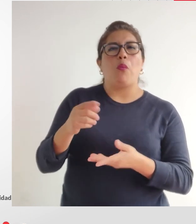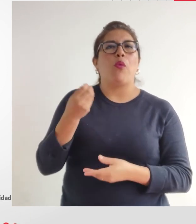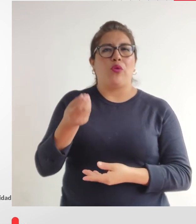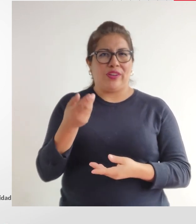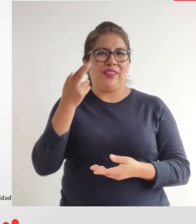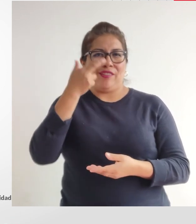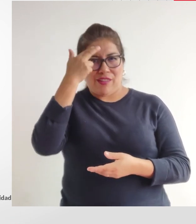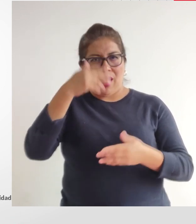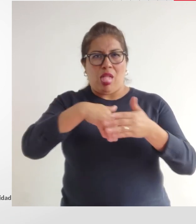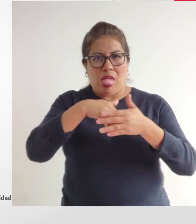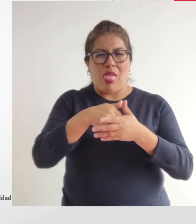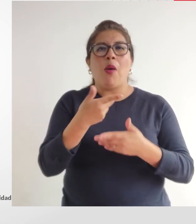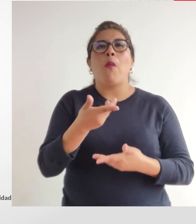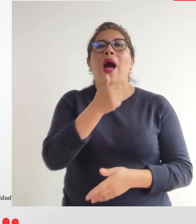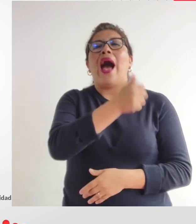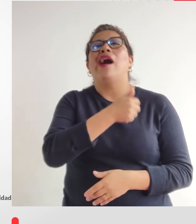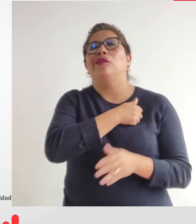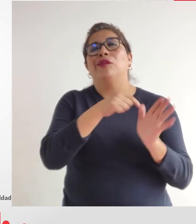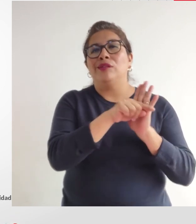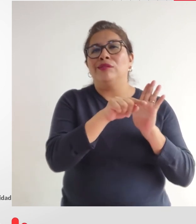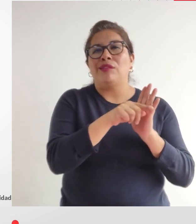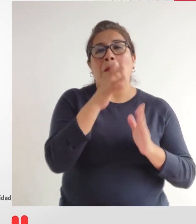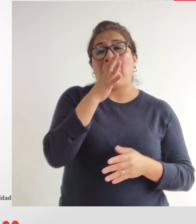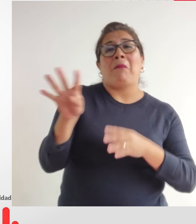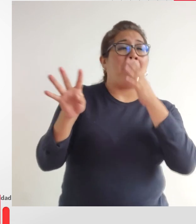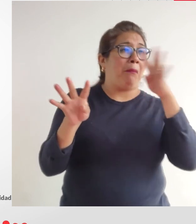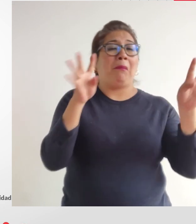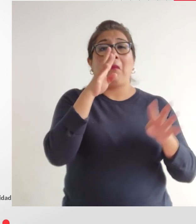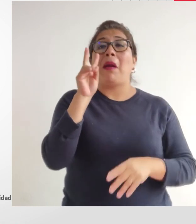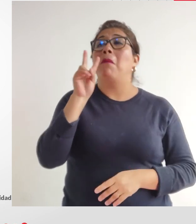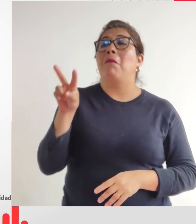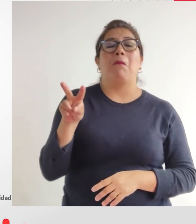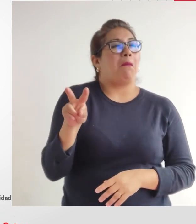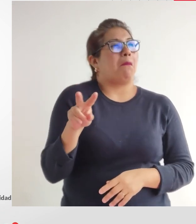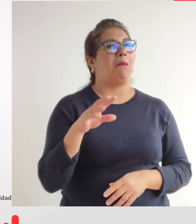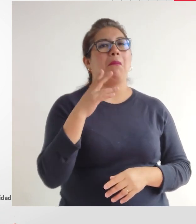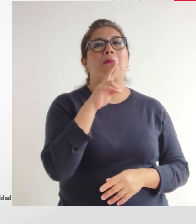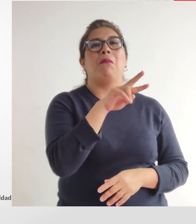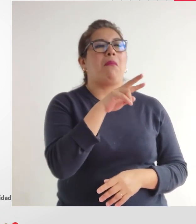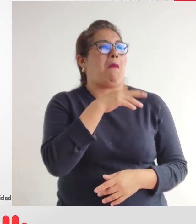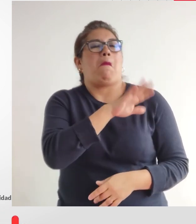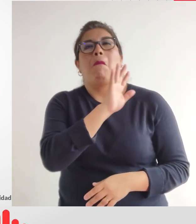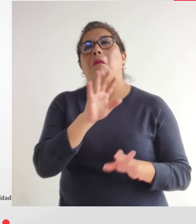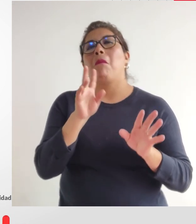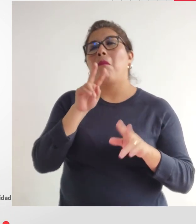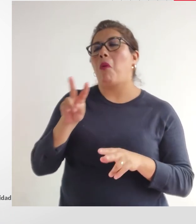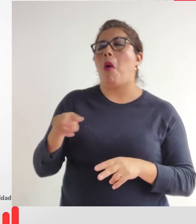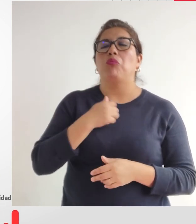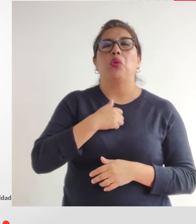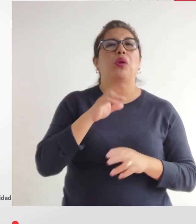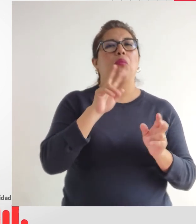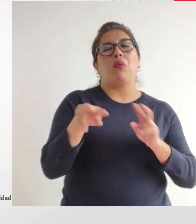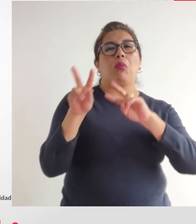empáticos con las personas con discapacidad y las miramos por encima del hombro las miramos con